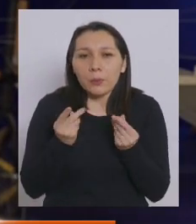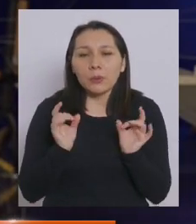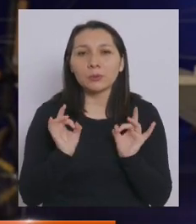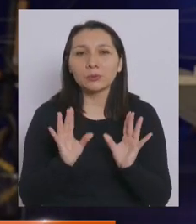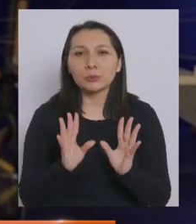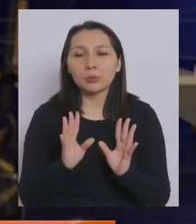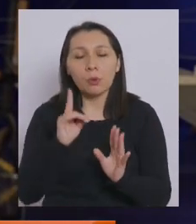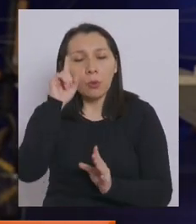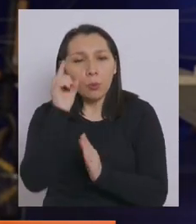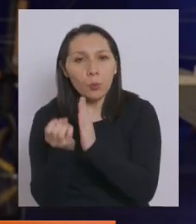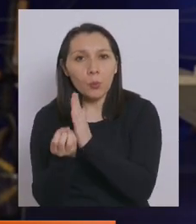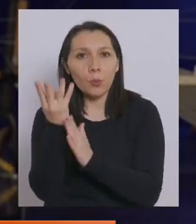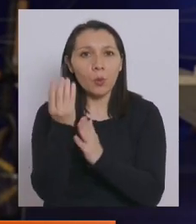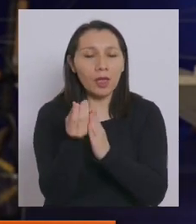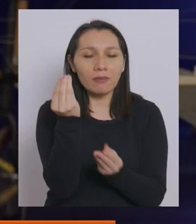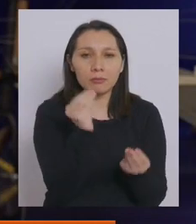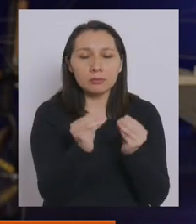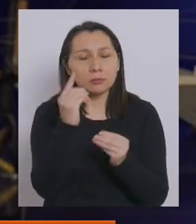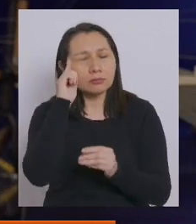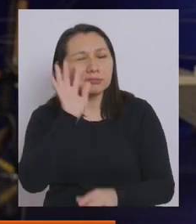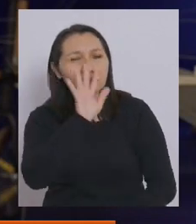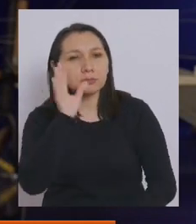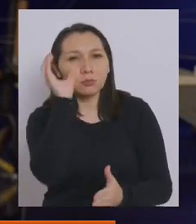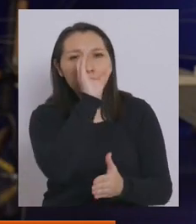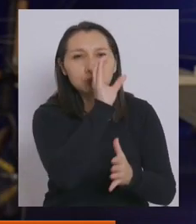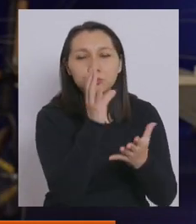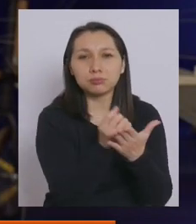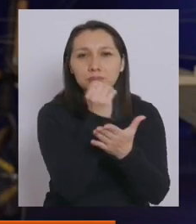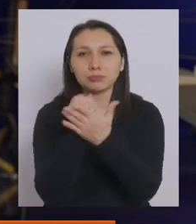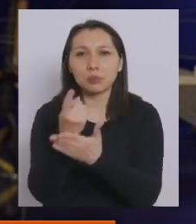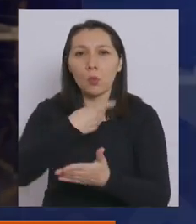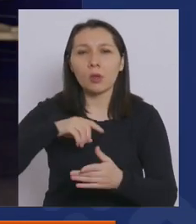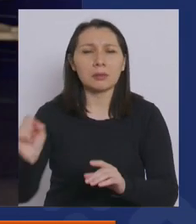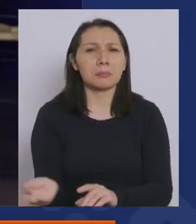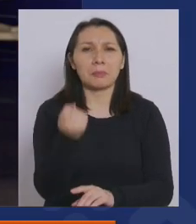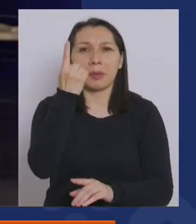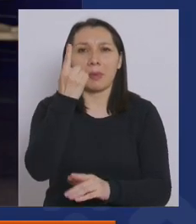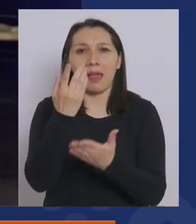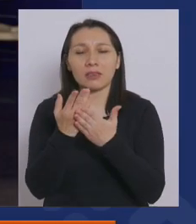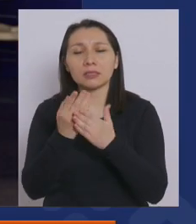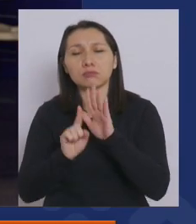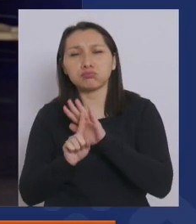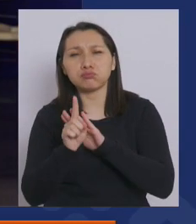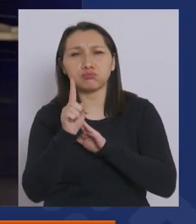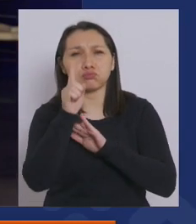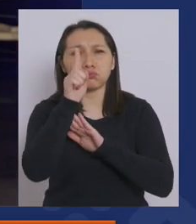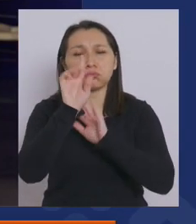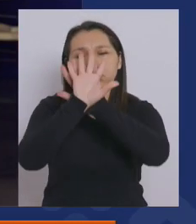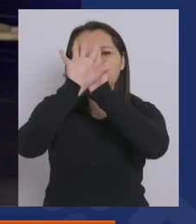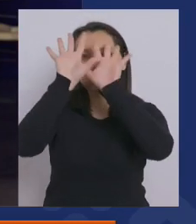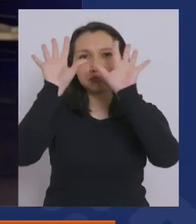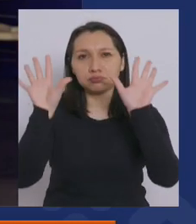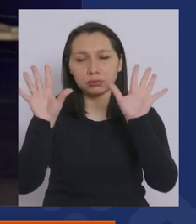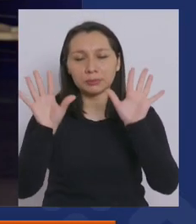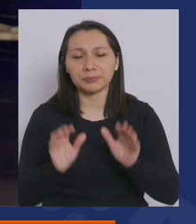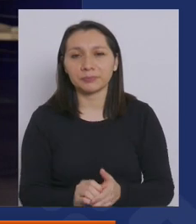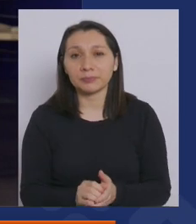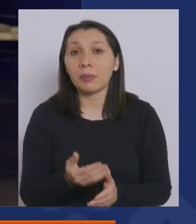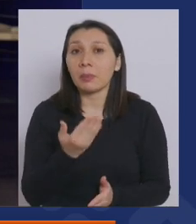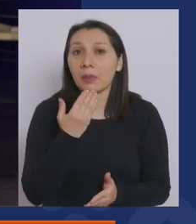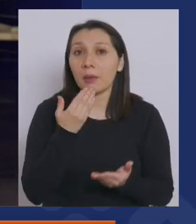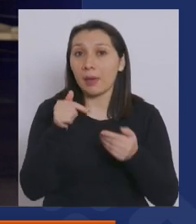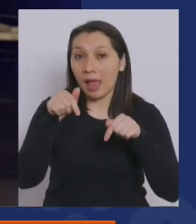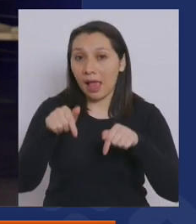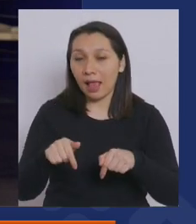innovador y aventurero de nuestros pioneros del aire y del espacio. Y desde